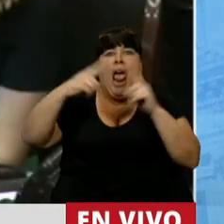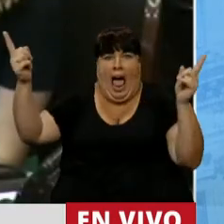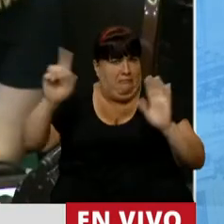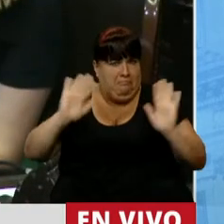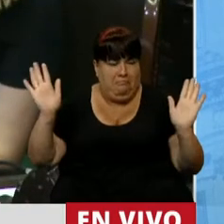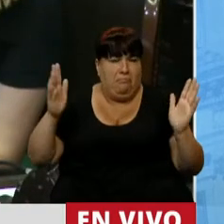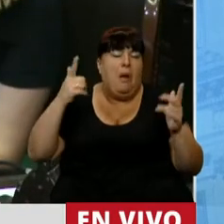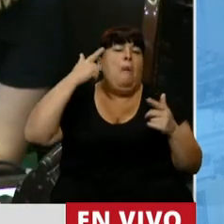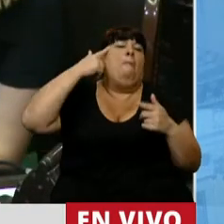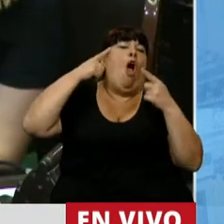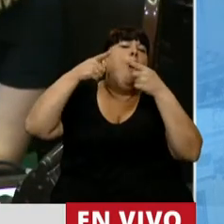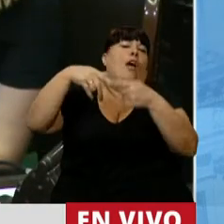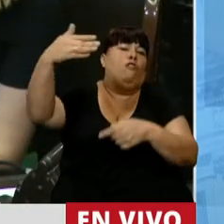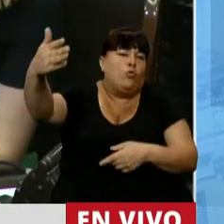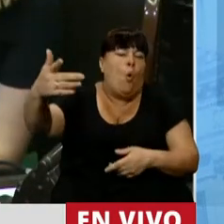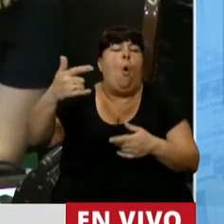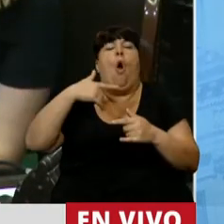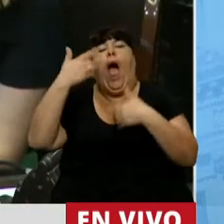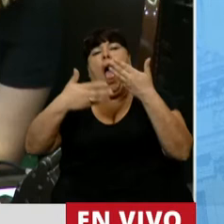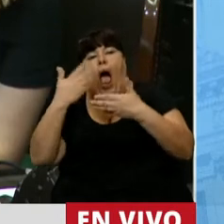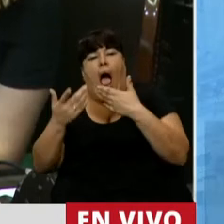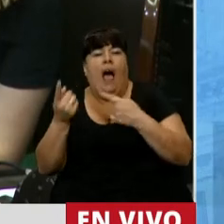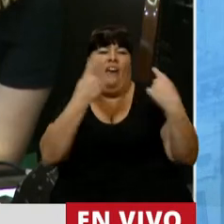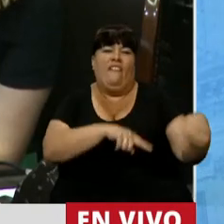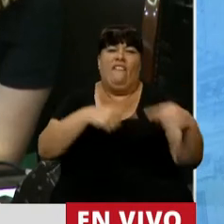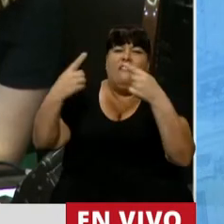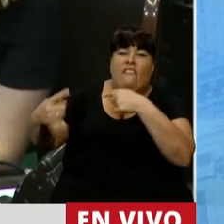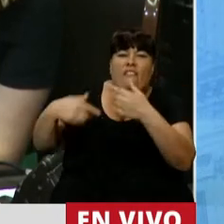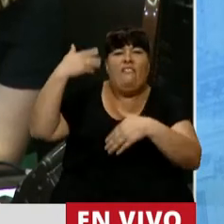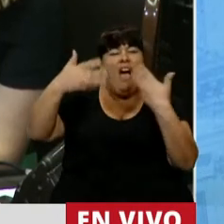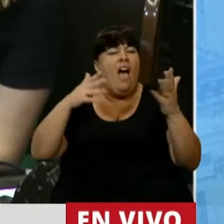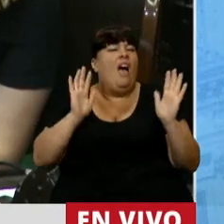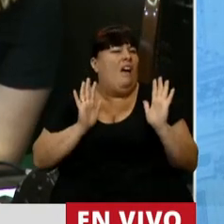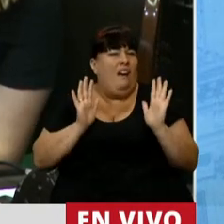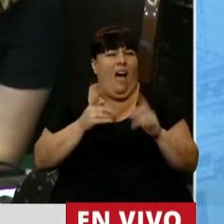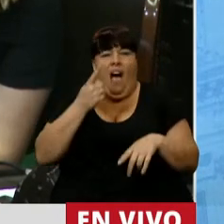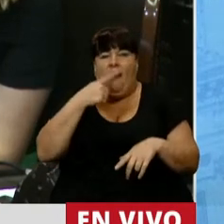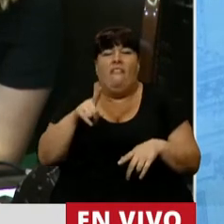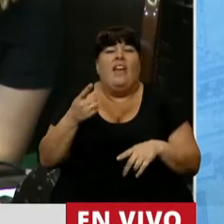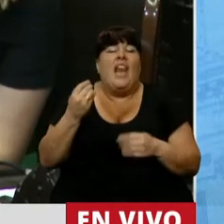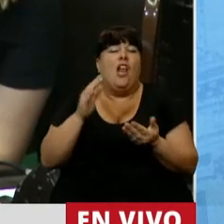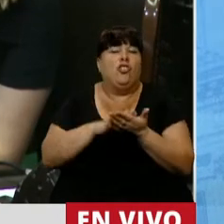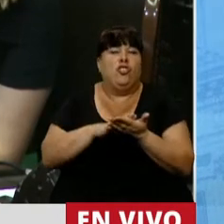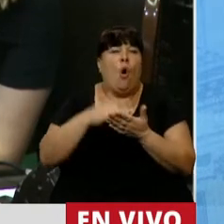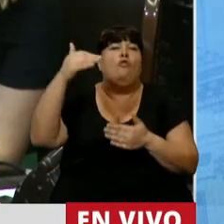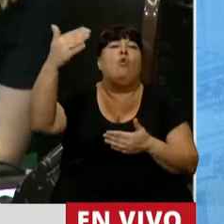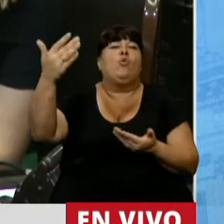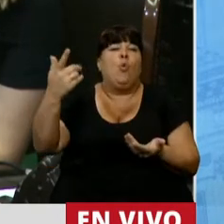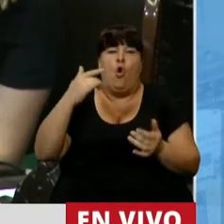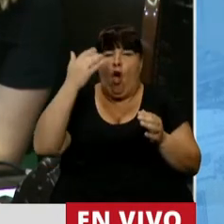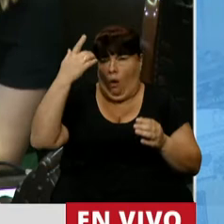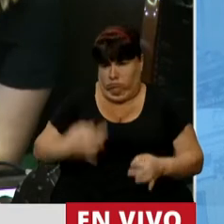proyectan nos dicen una cosa otros dicen otra si lo único que tenemos respecto del futuro es